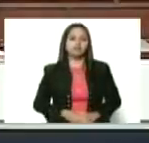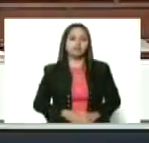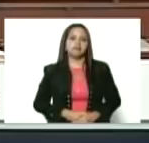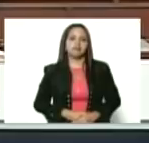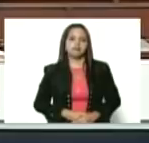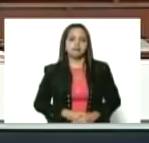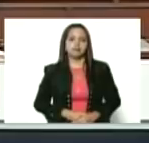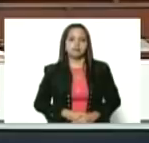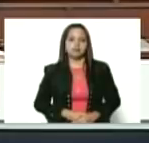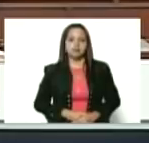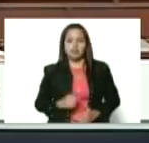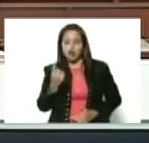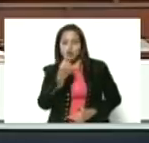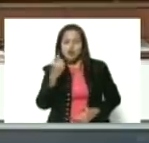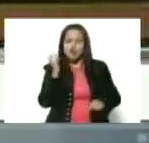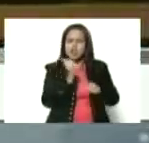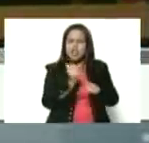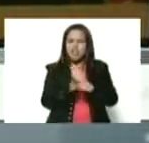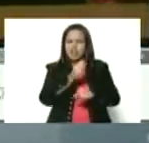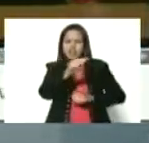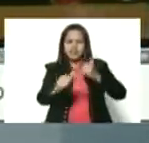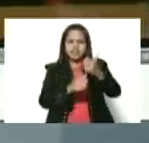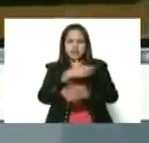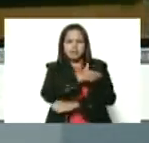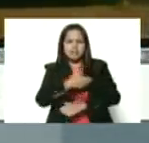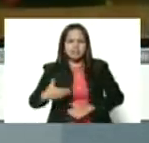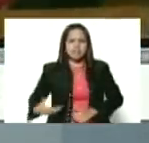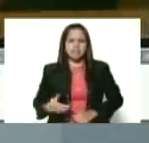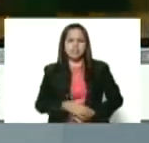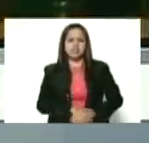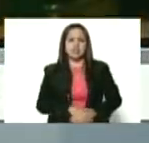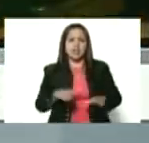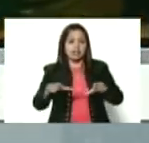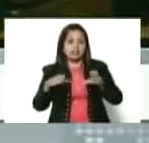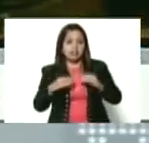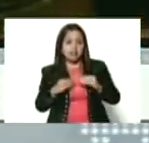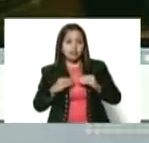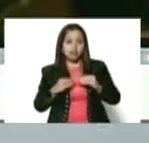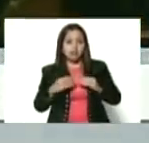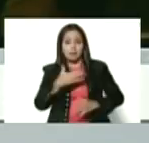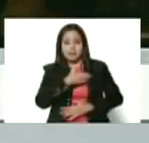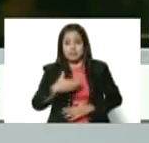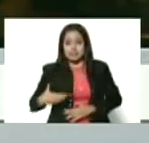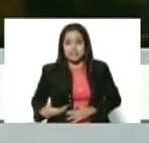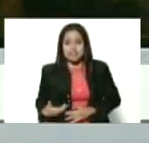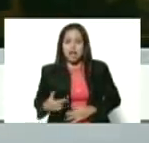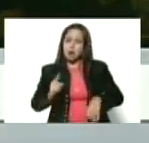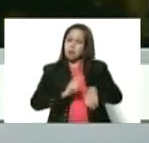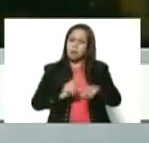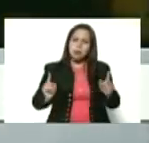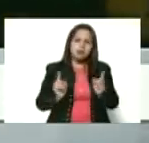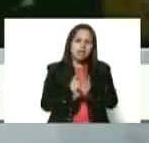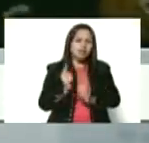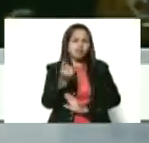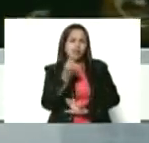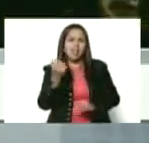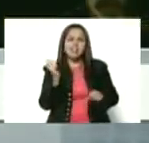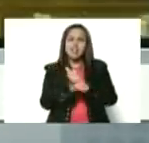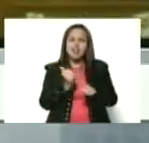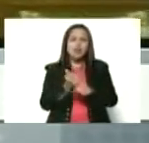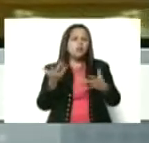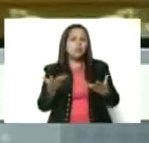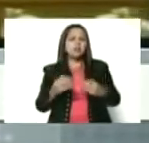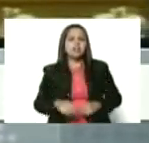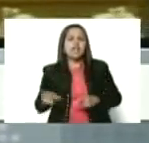La única tarea que tenía el vicepresidente de la República, asumiendo la presidencia interina, la única, la única, la única, era